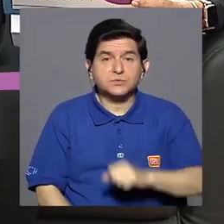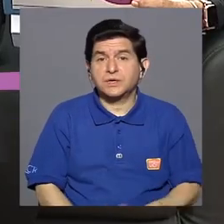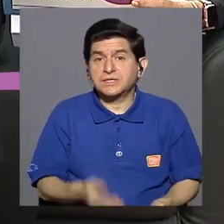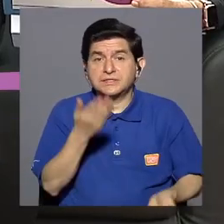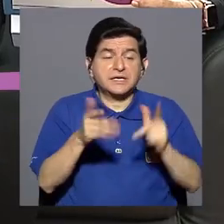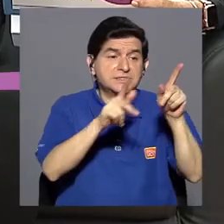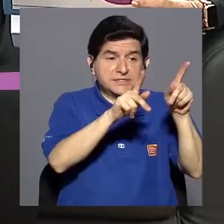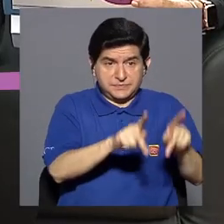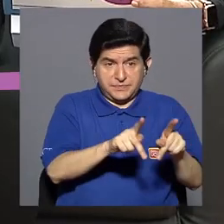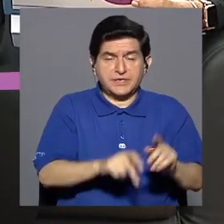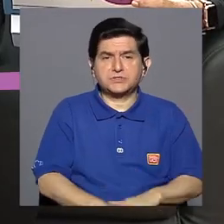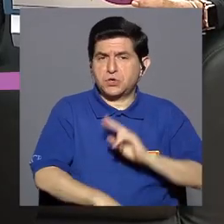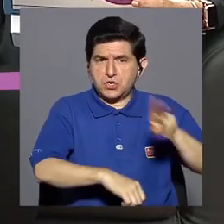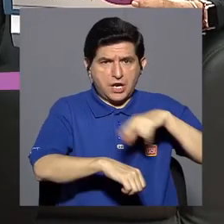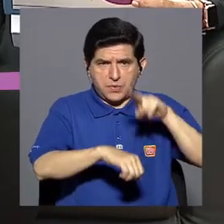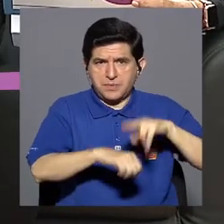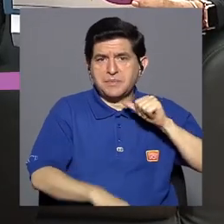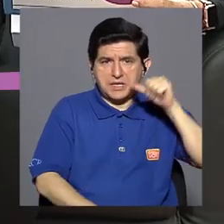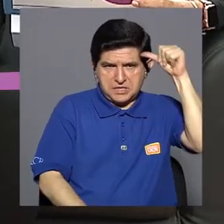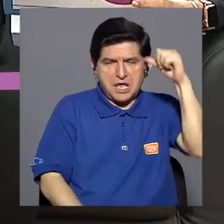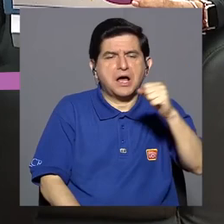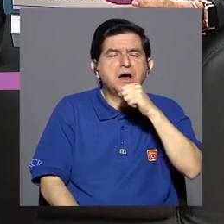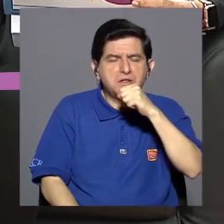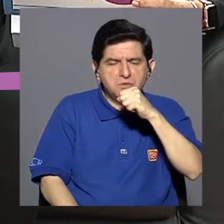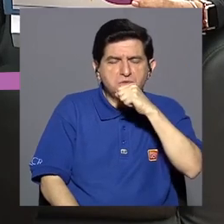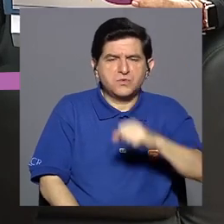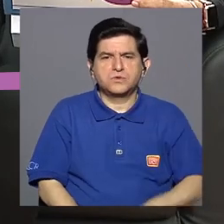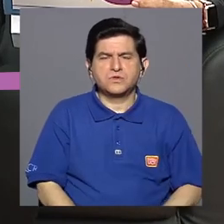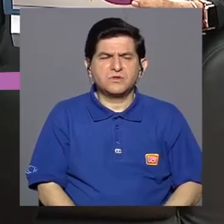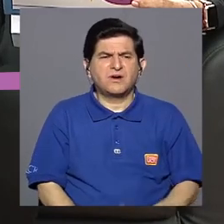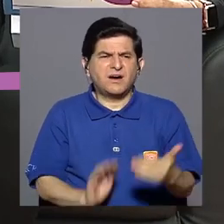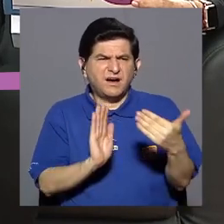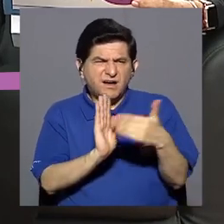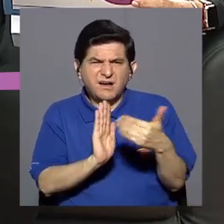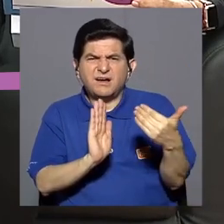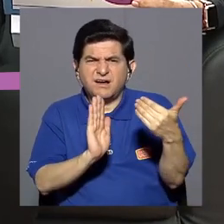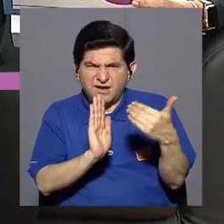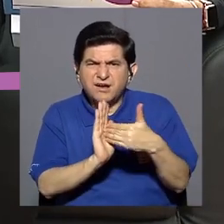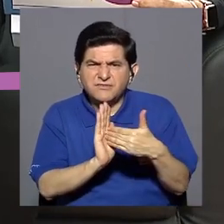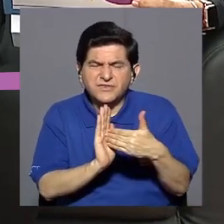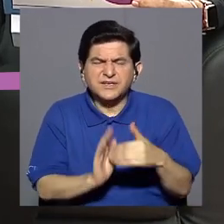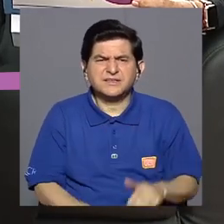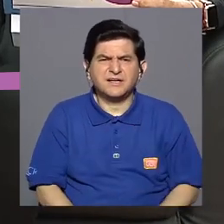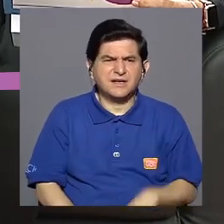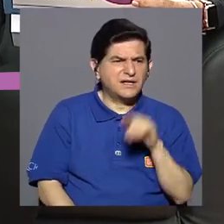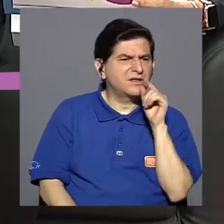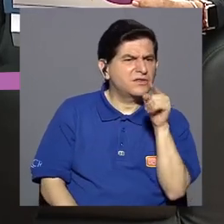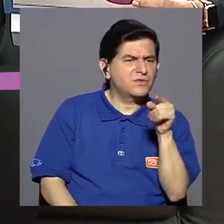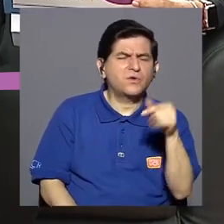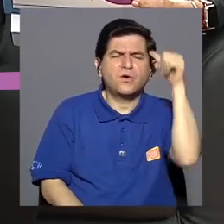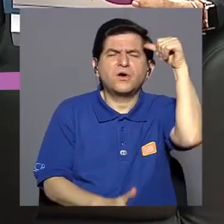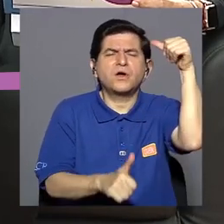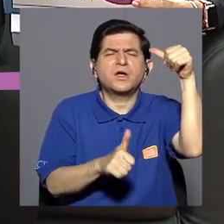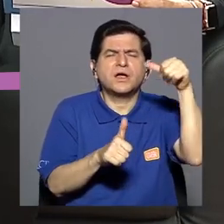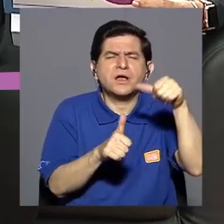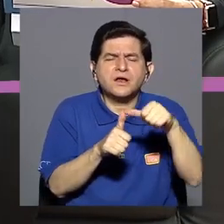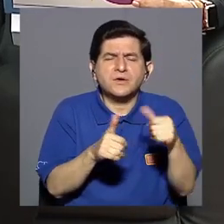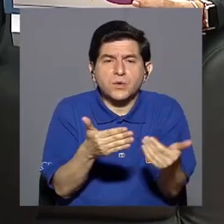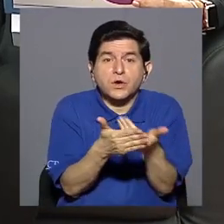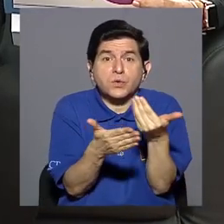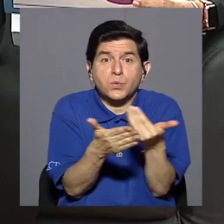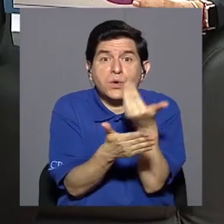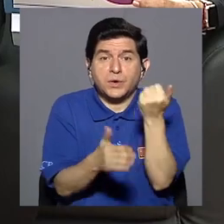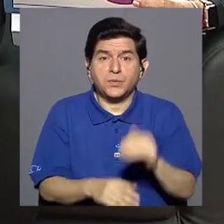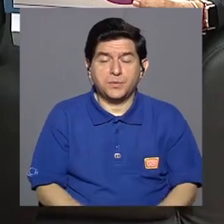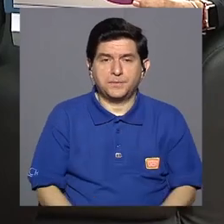cuando el paciente generalmente adulto mayor tiene alteraciones en sus recuerdos, sobre